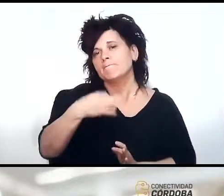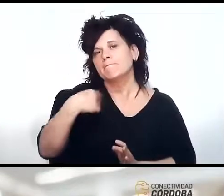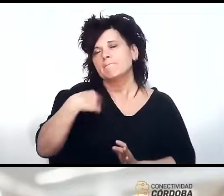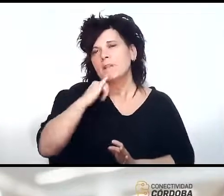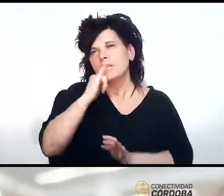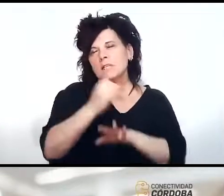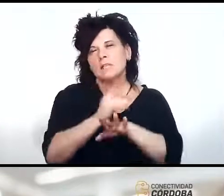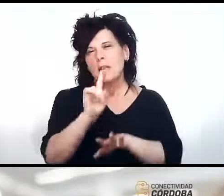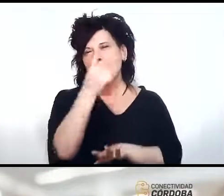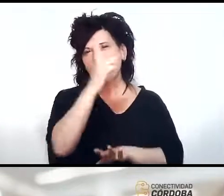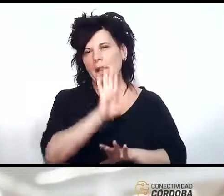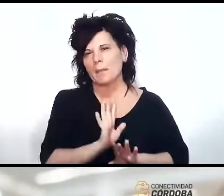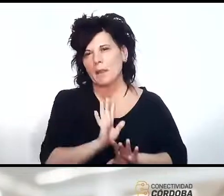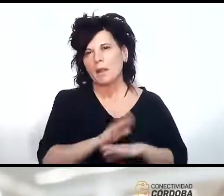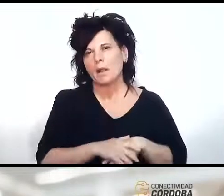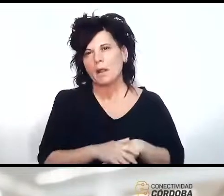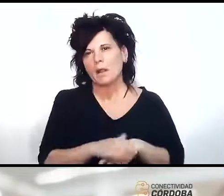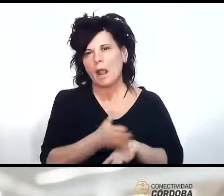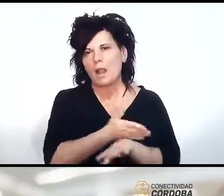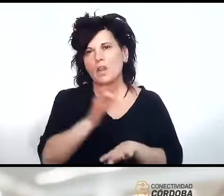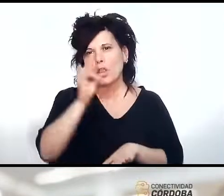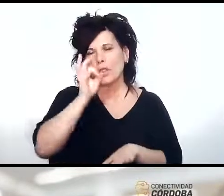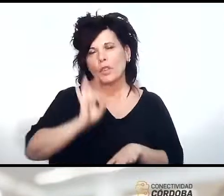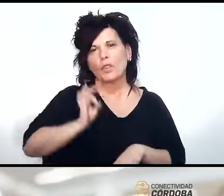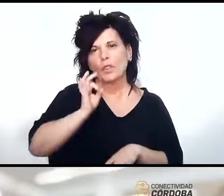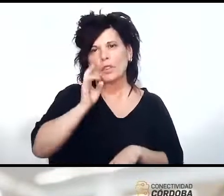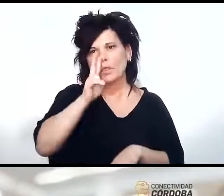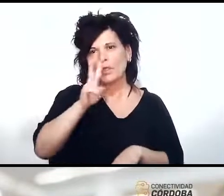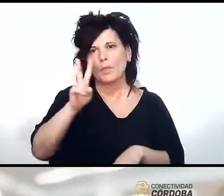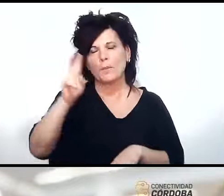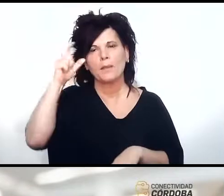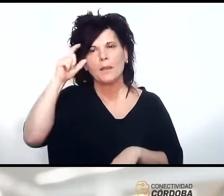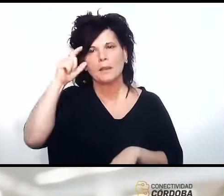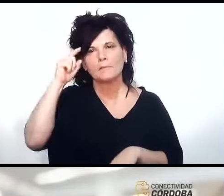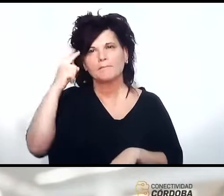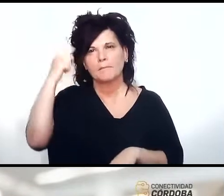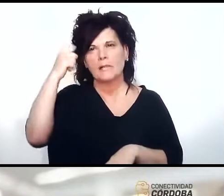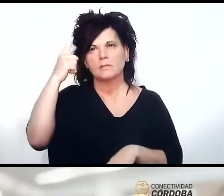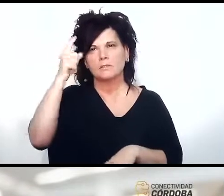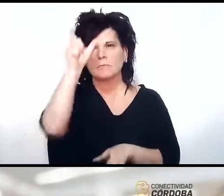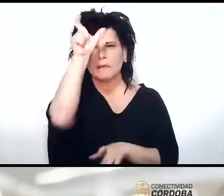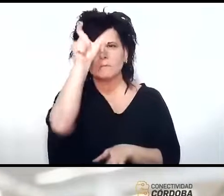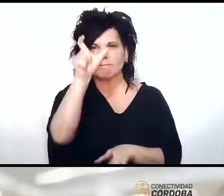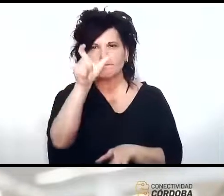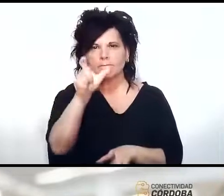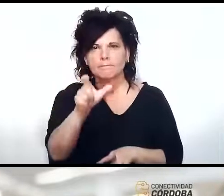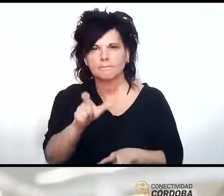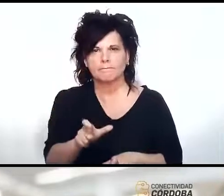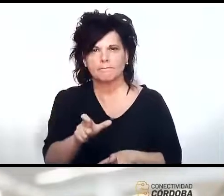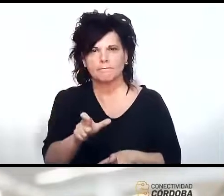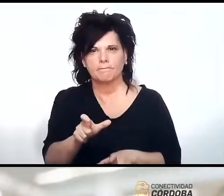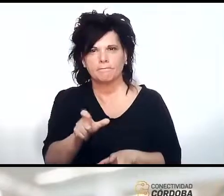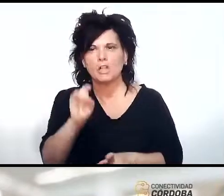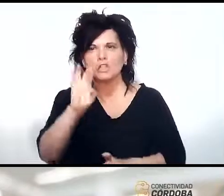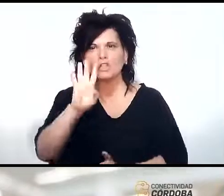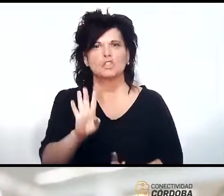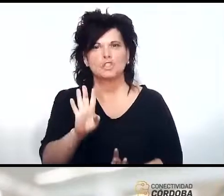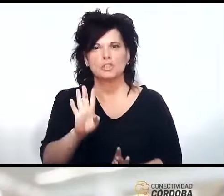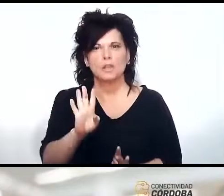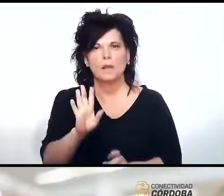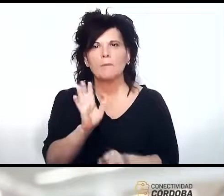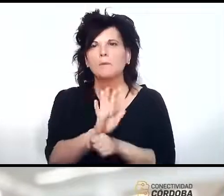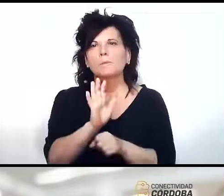dije en un principio en 2010 se pensó como una columna vertebral que solo implicara o